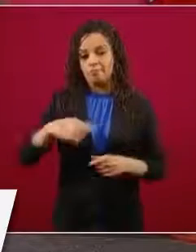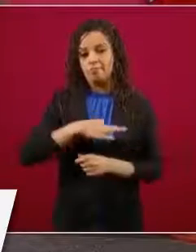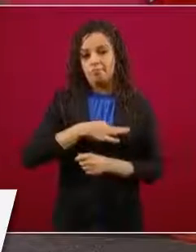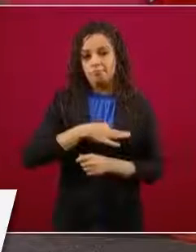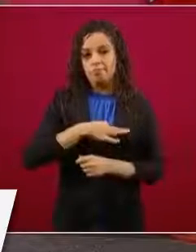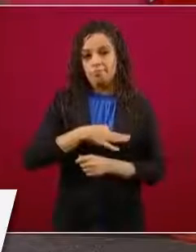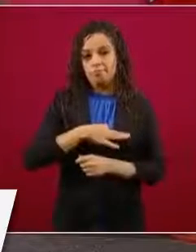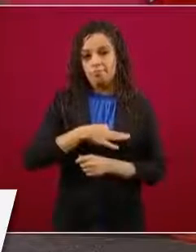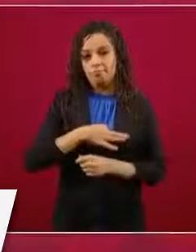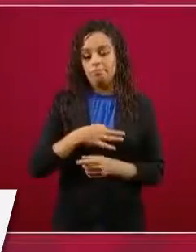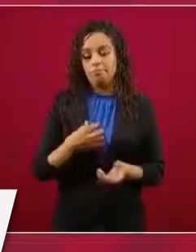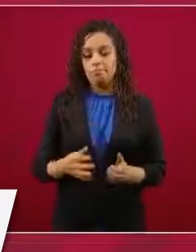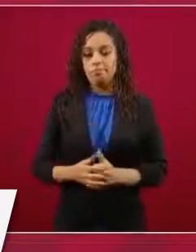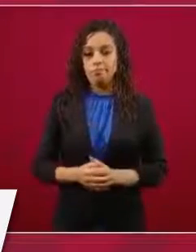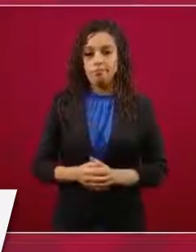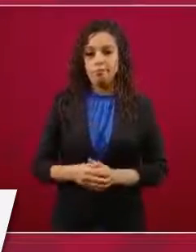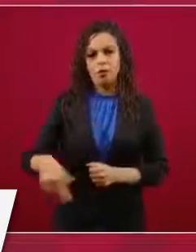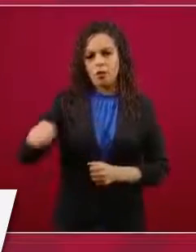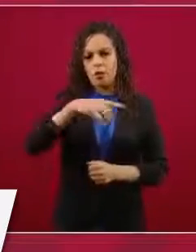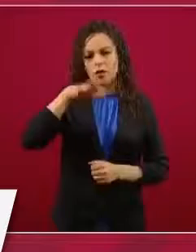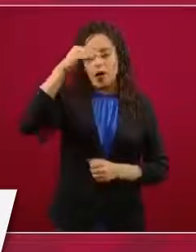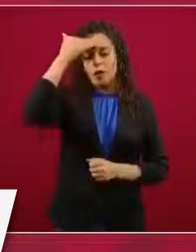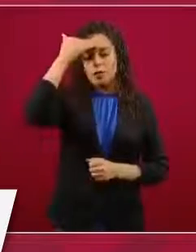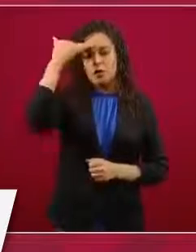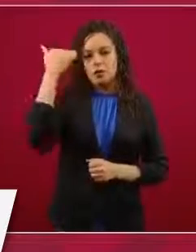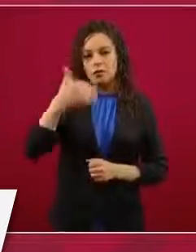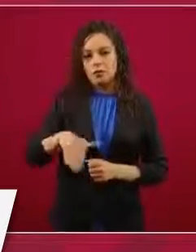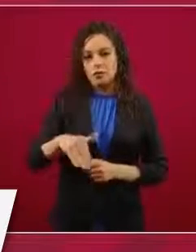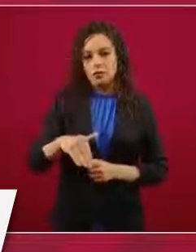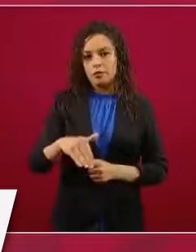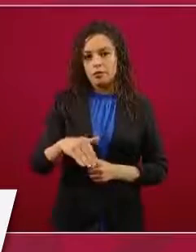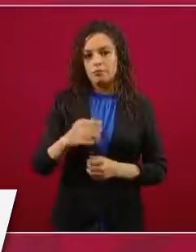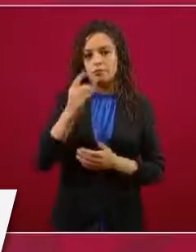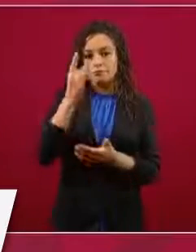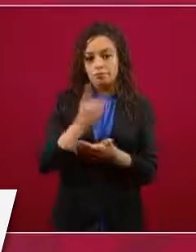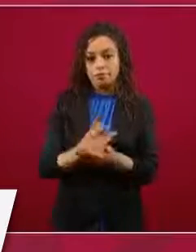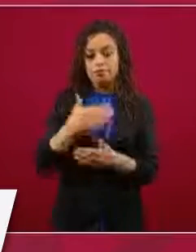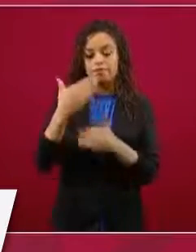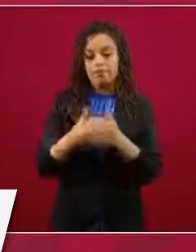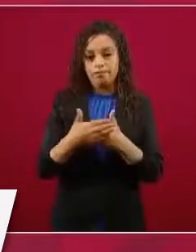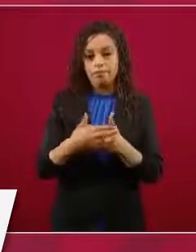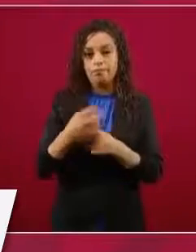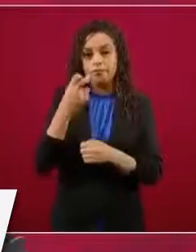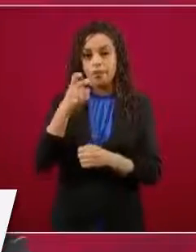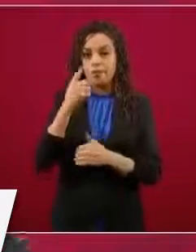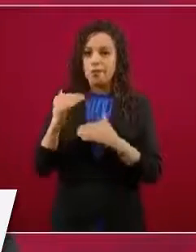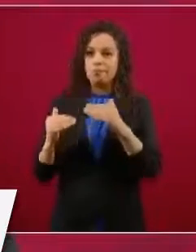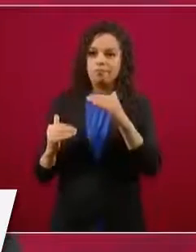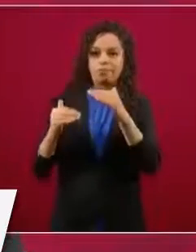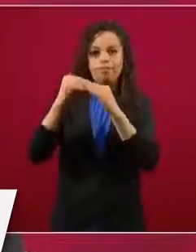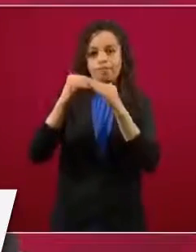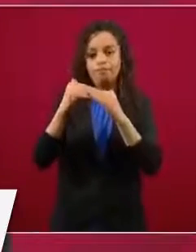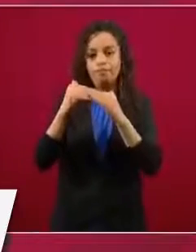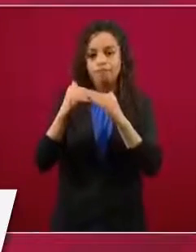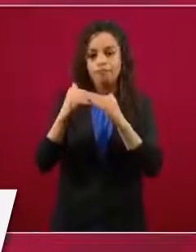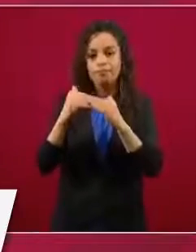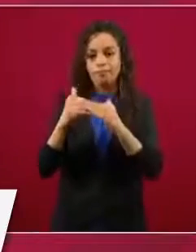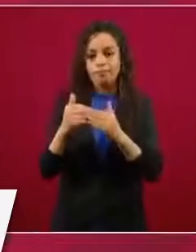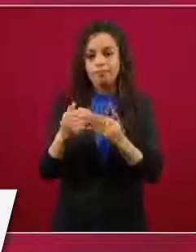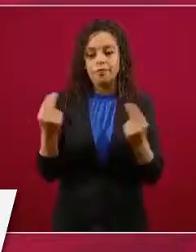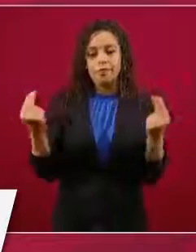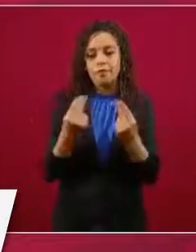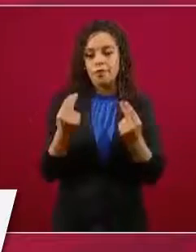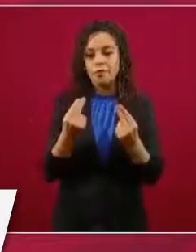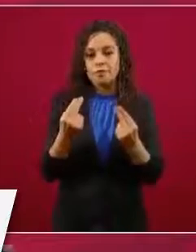con este momento, con un sistema históricamente fragmentado que había que unir de manera